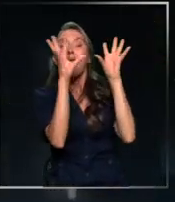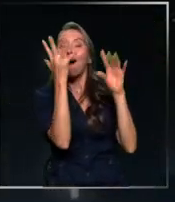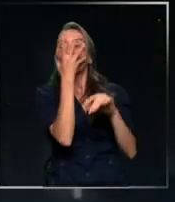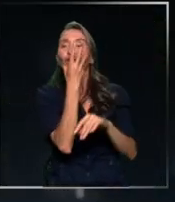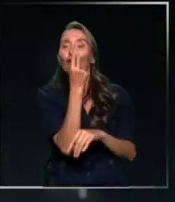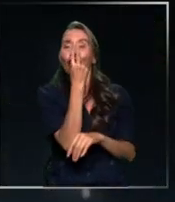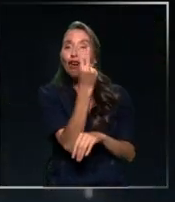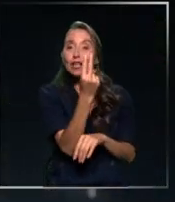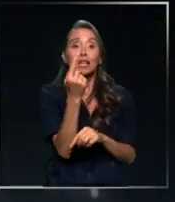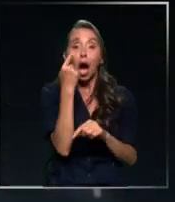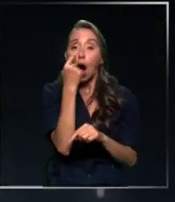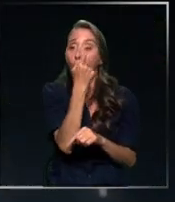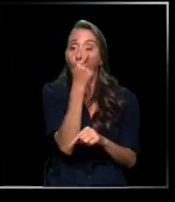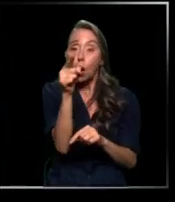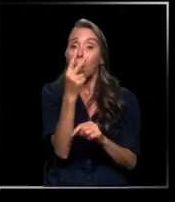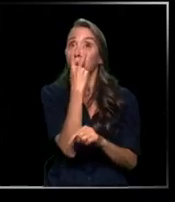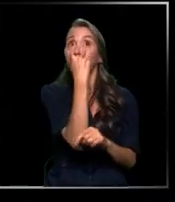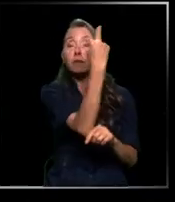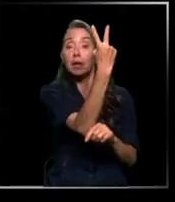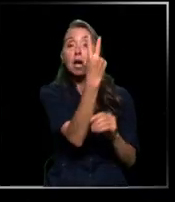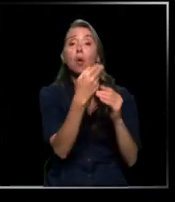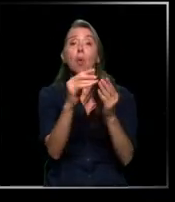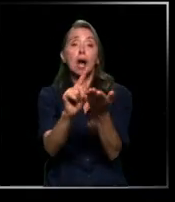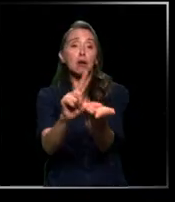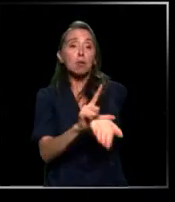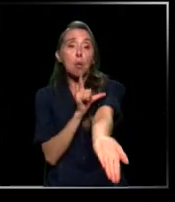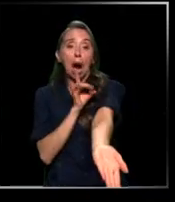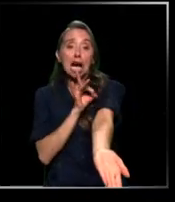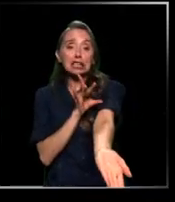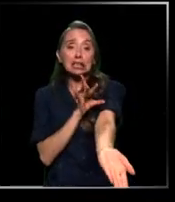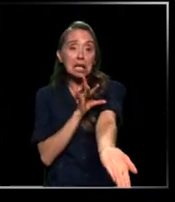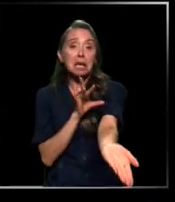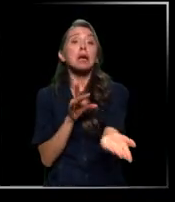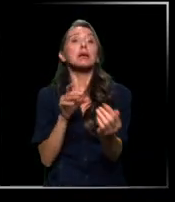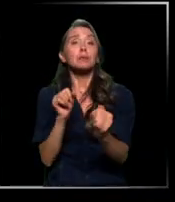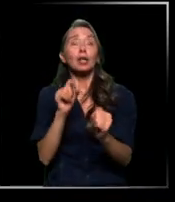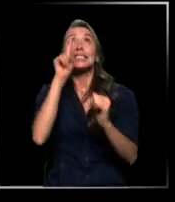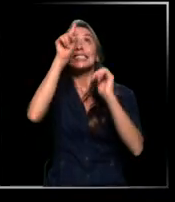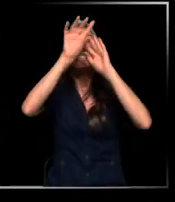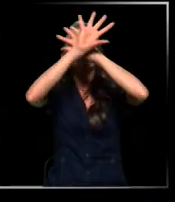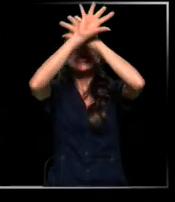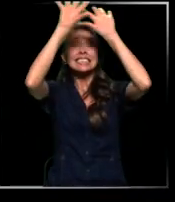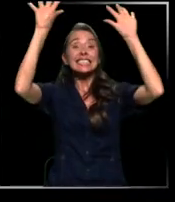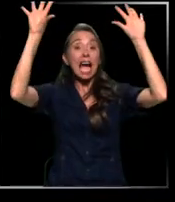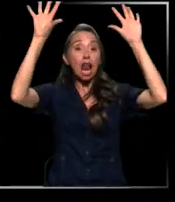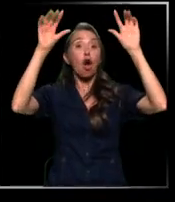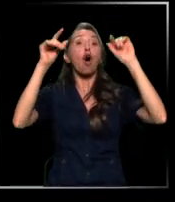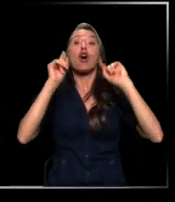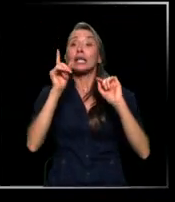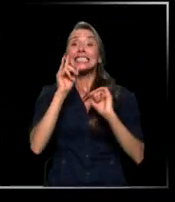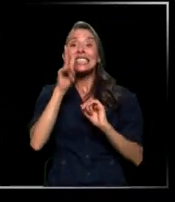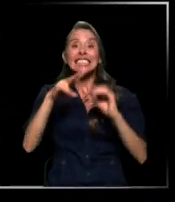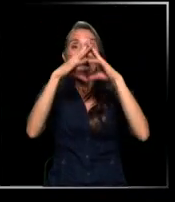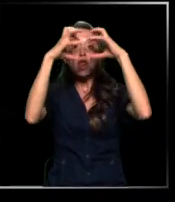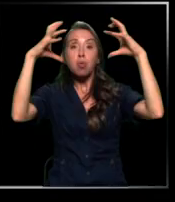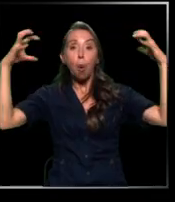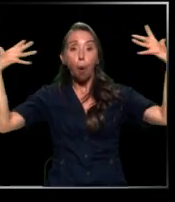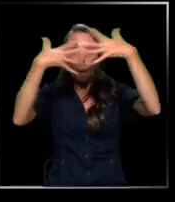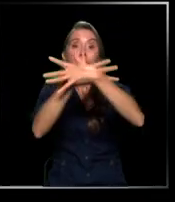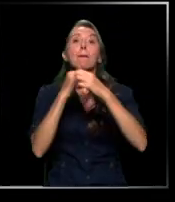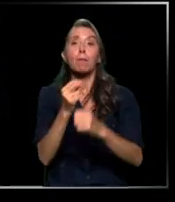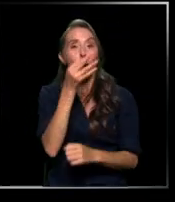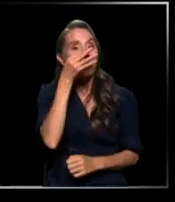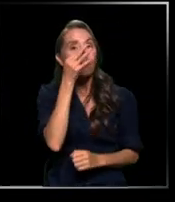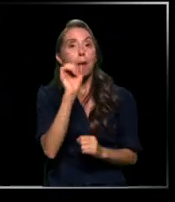podrá ser visto a simple vista desde cualquier punto de Chile, siempre y cuando estén los cielos despejados, siendo esta la primera